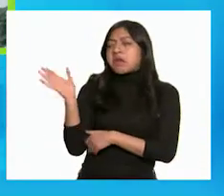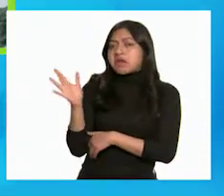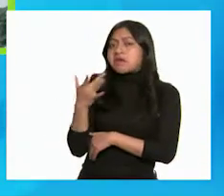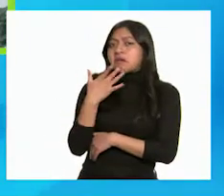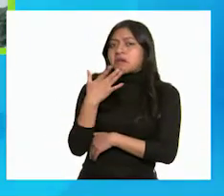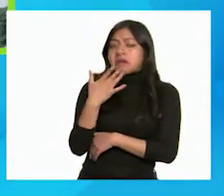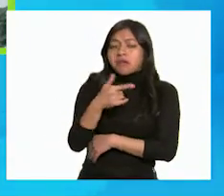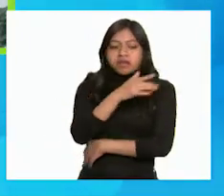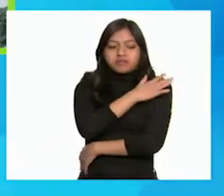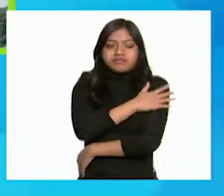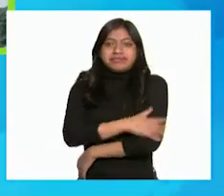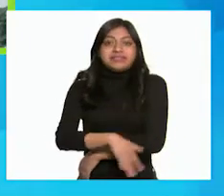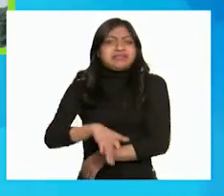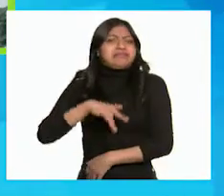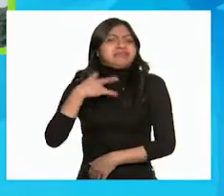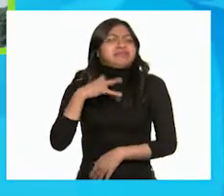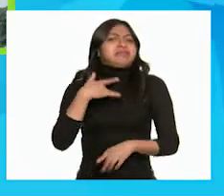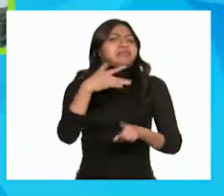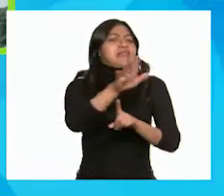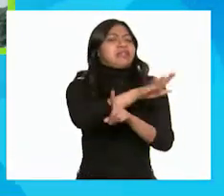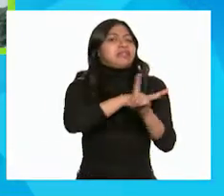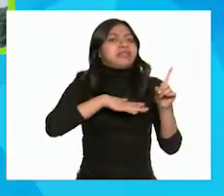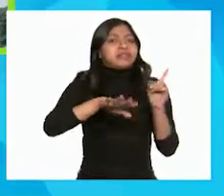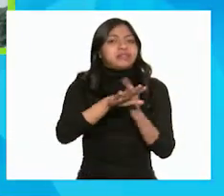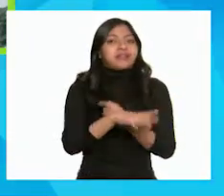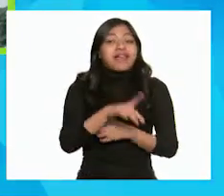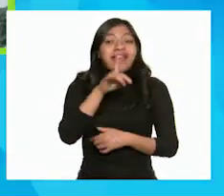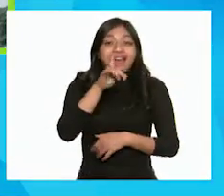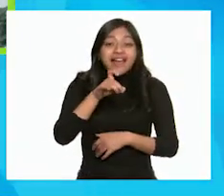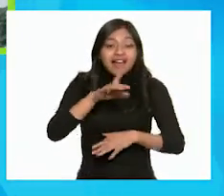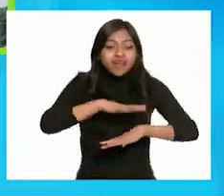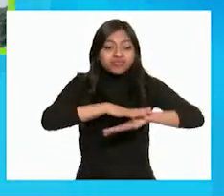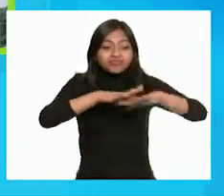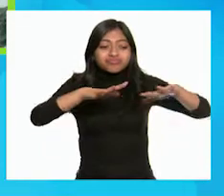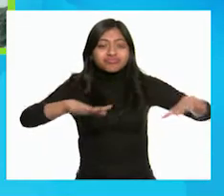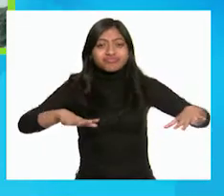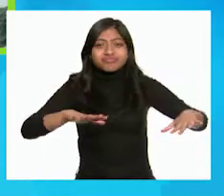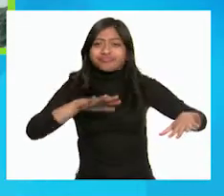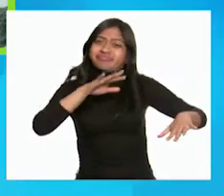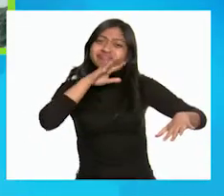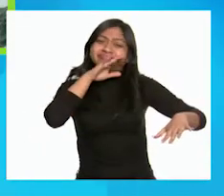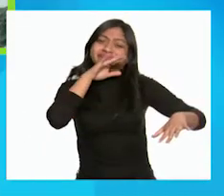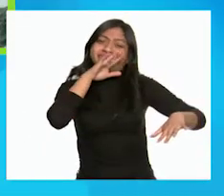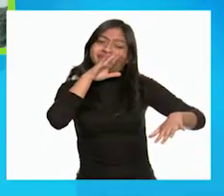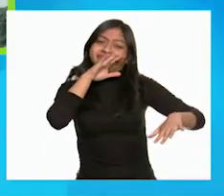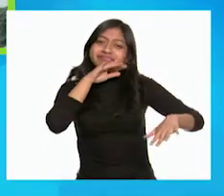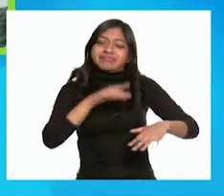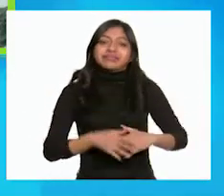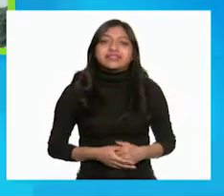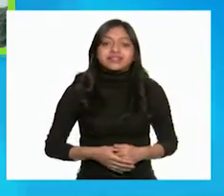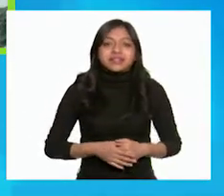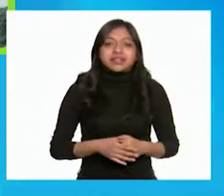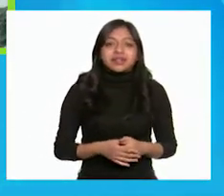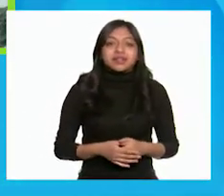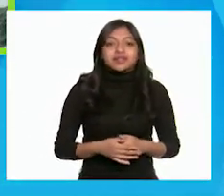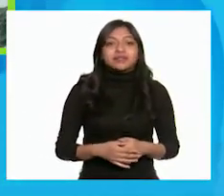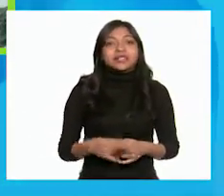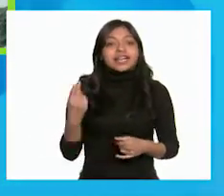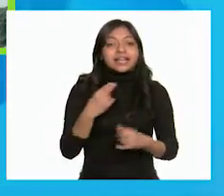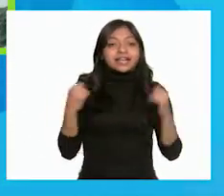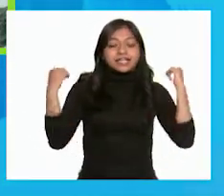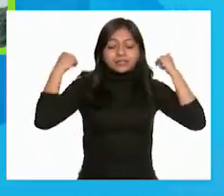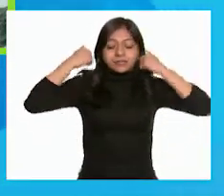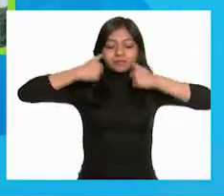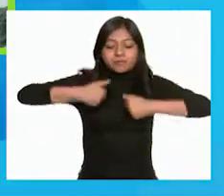era muy sensible. Y el agua donde vivía estaba muy sucia, así que tenía que usar un